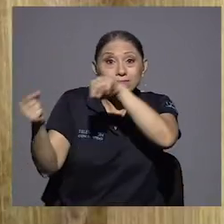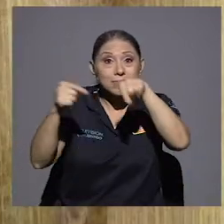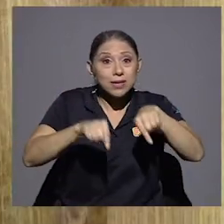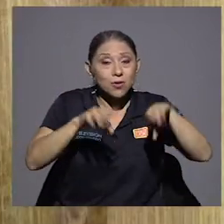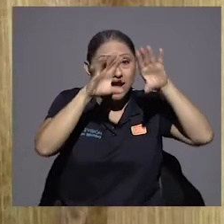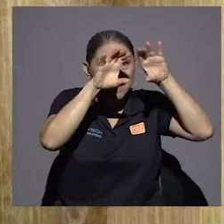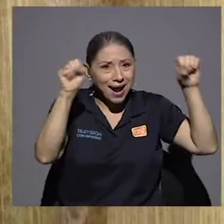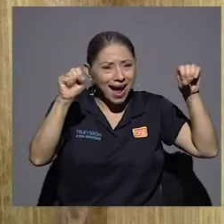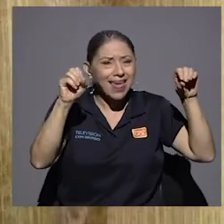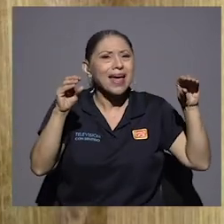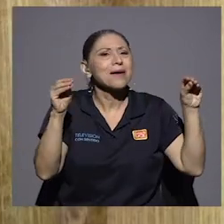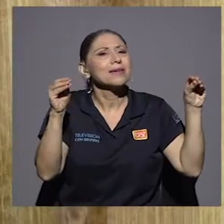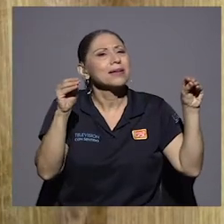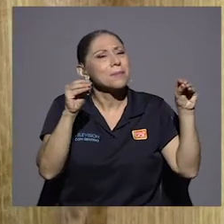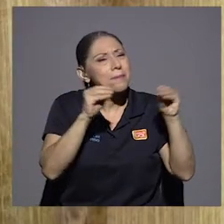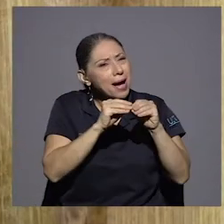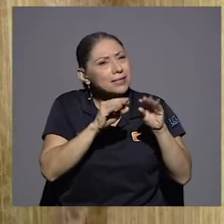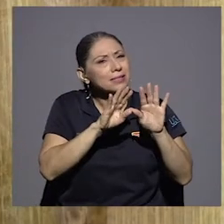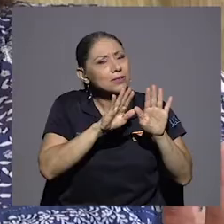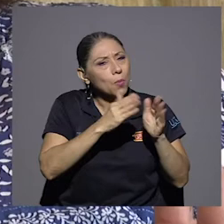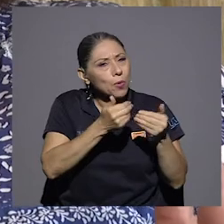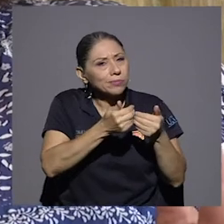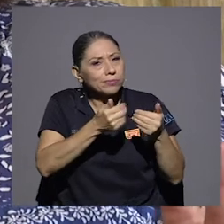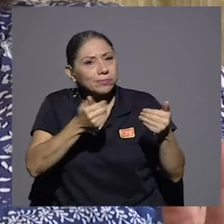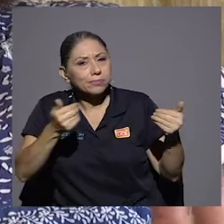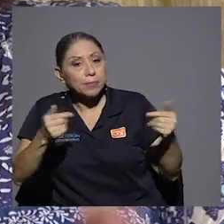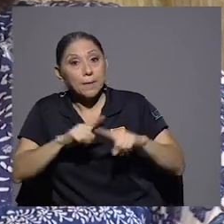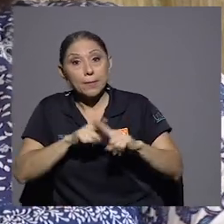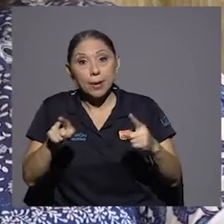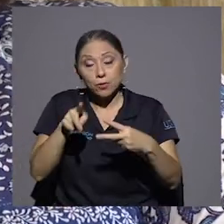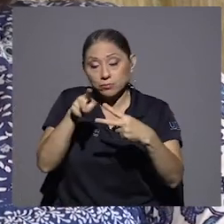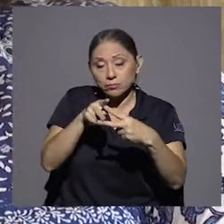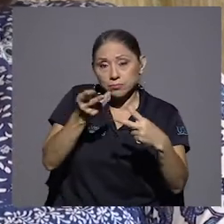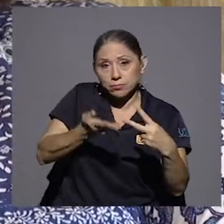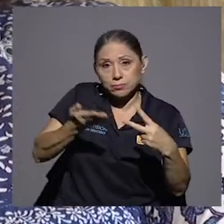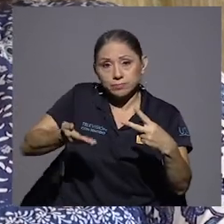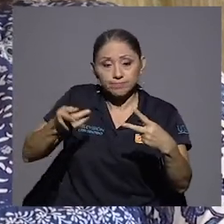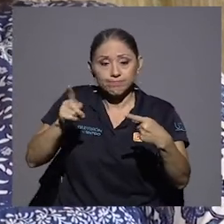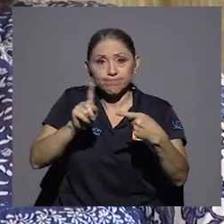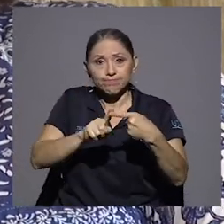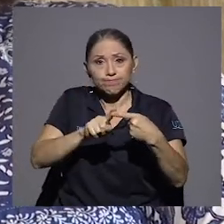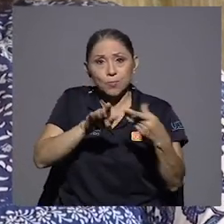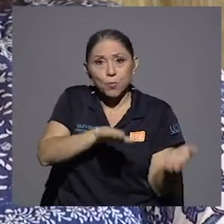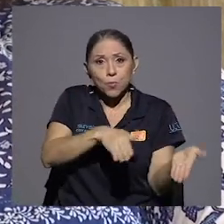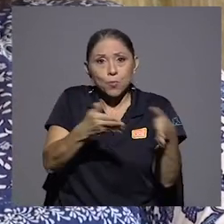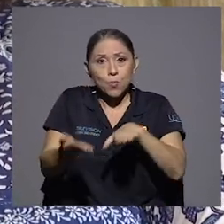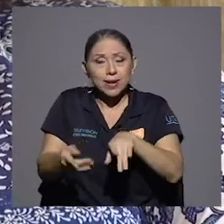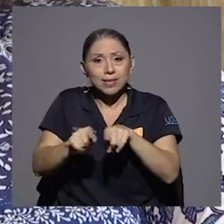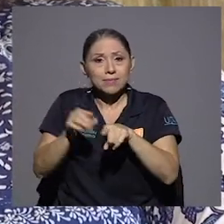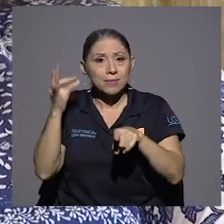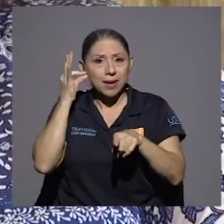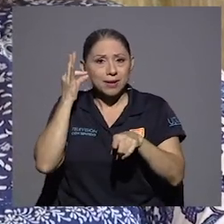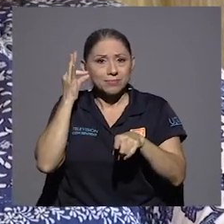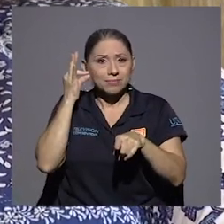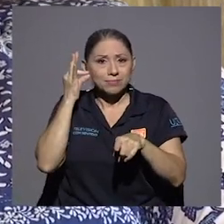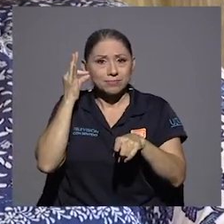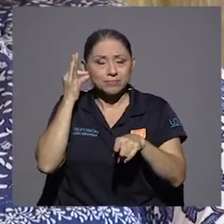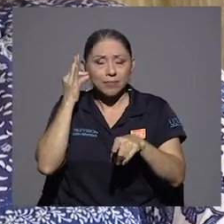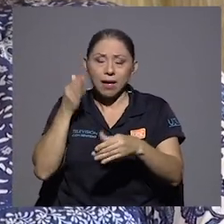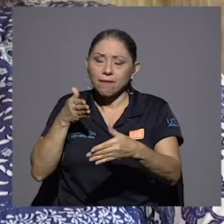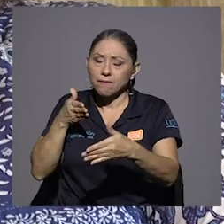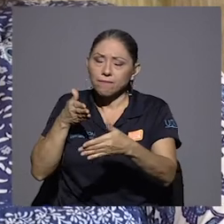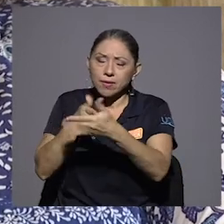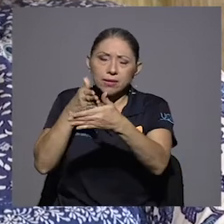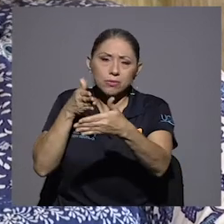ahí vino dos elementos que fue la muerte de mi hermana que a mi mamá le afectó